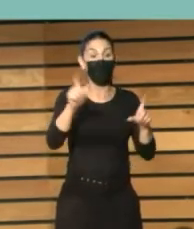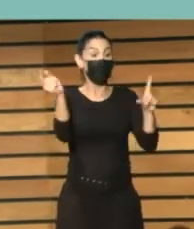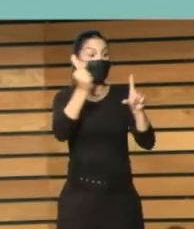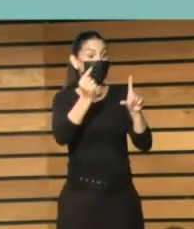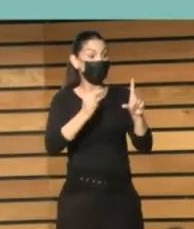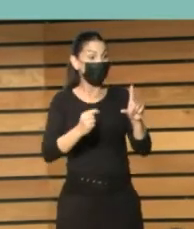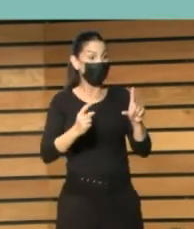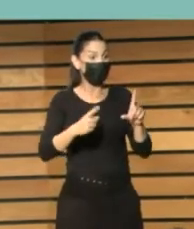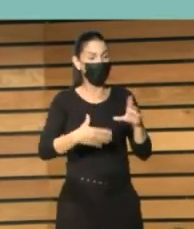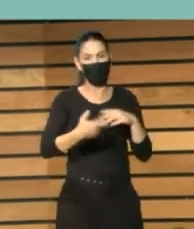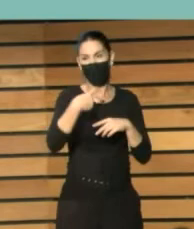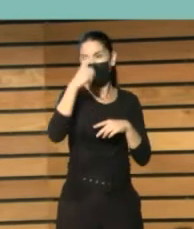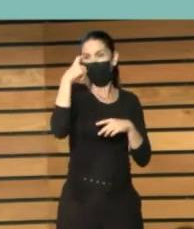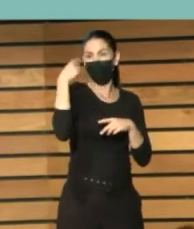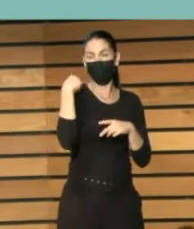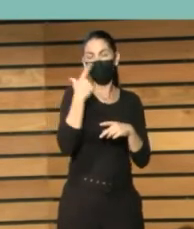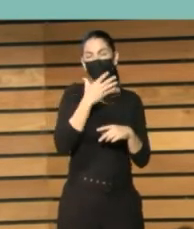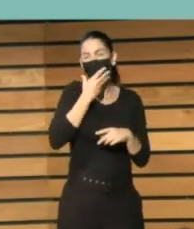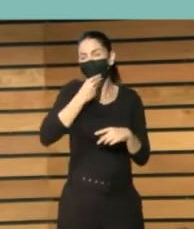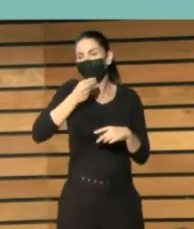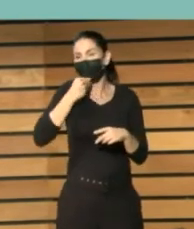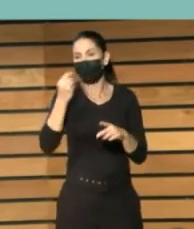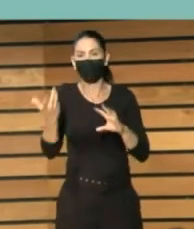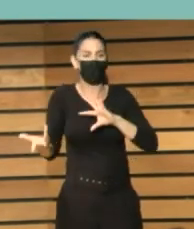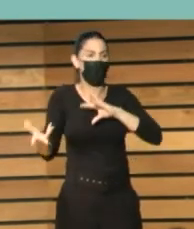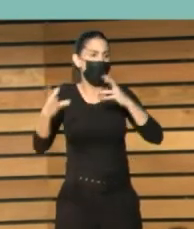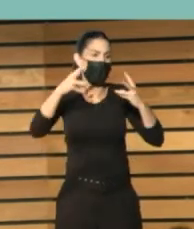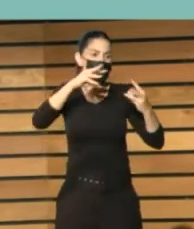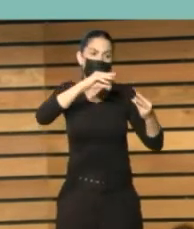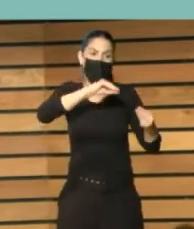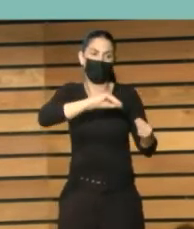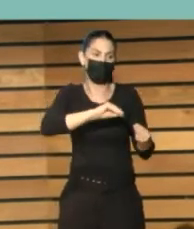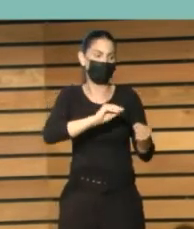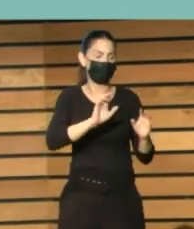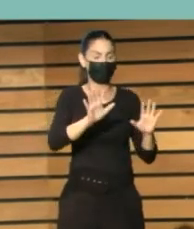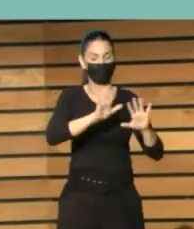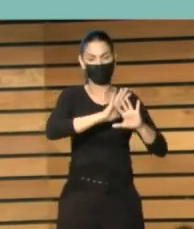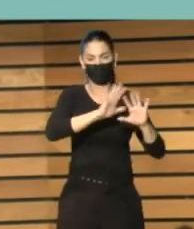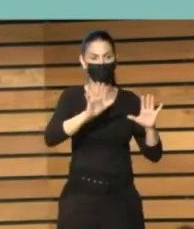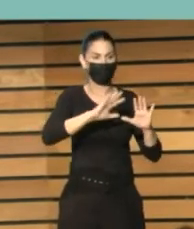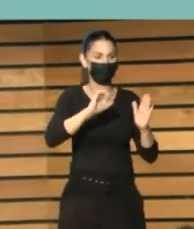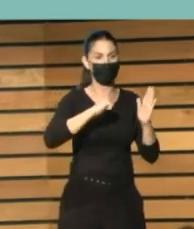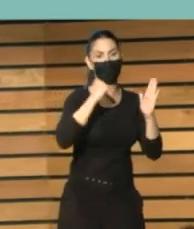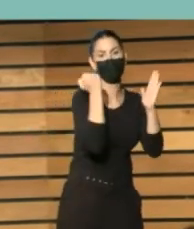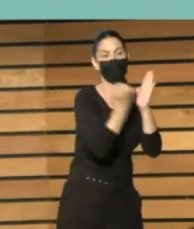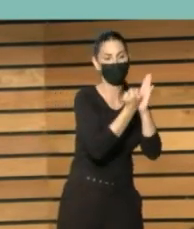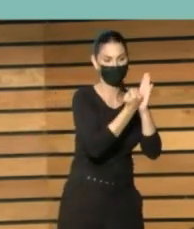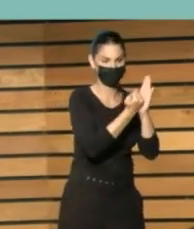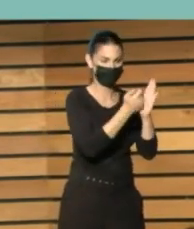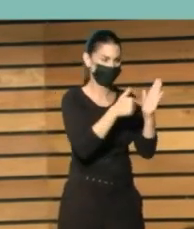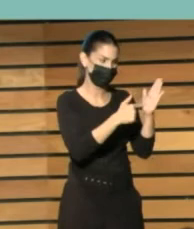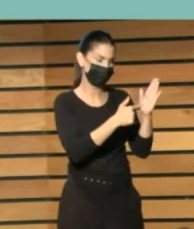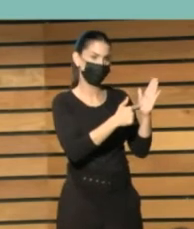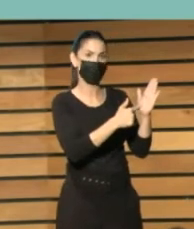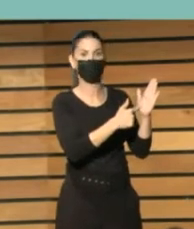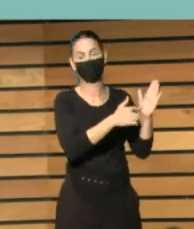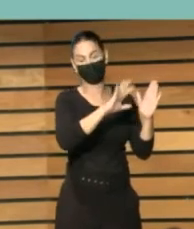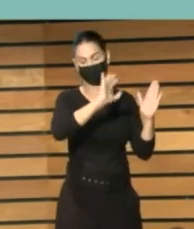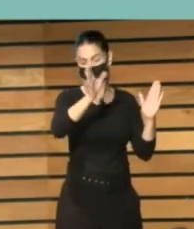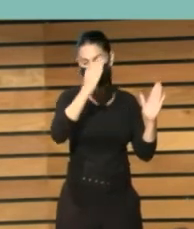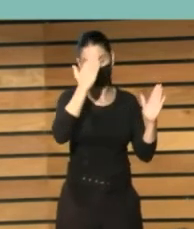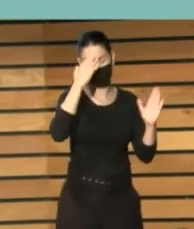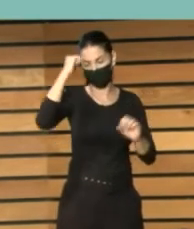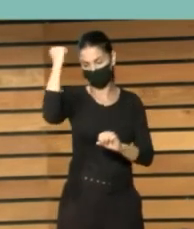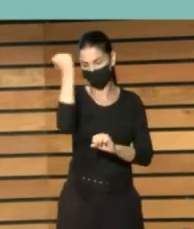marca de agua gigantesca cruzando todo el texto, toda la imagen biblioteca, tal. Maravilloso. Para matarles.